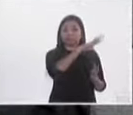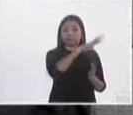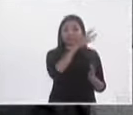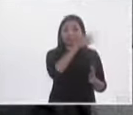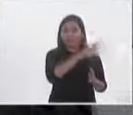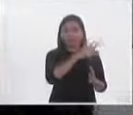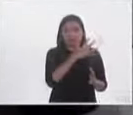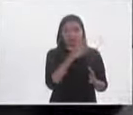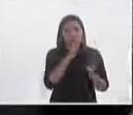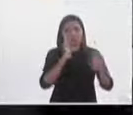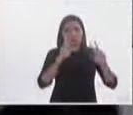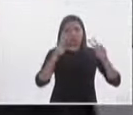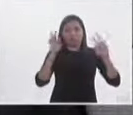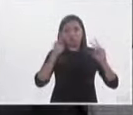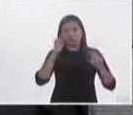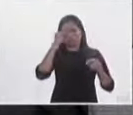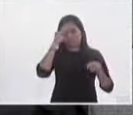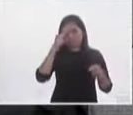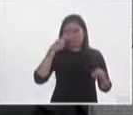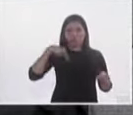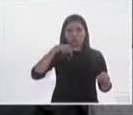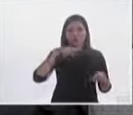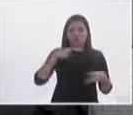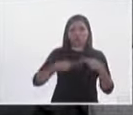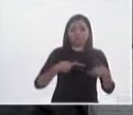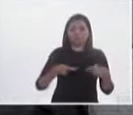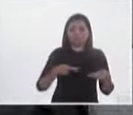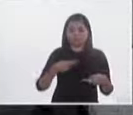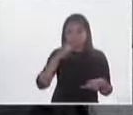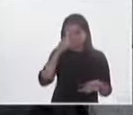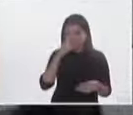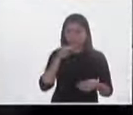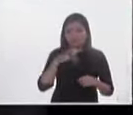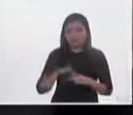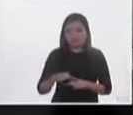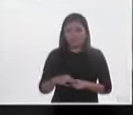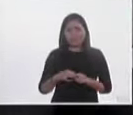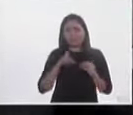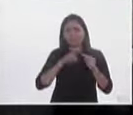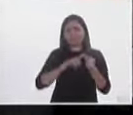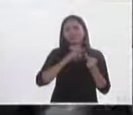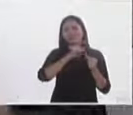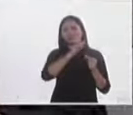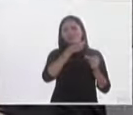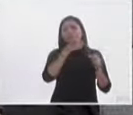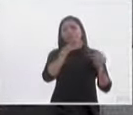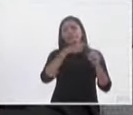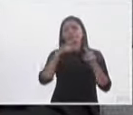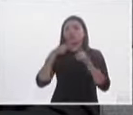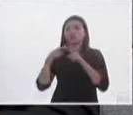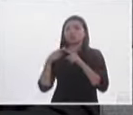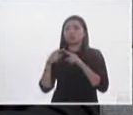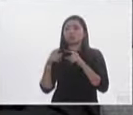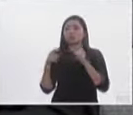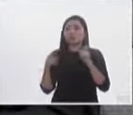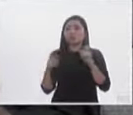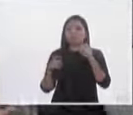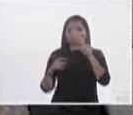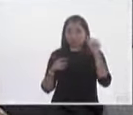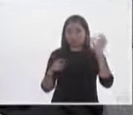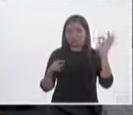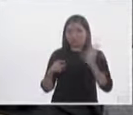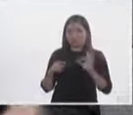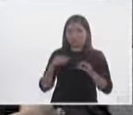es un tema muy delicado yo creo que todo el mundo razonamos el voto todos con diferentes motivaciones y diferentes formas los votos son razonados